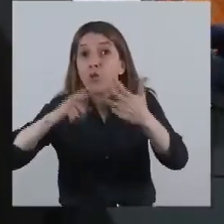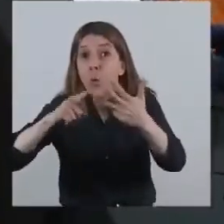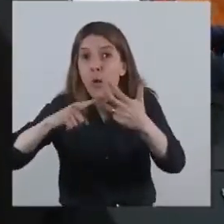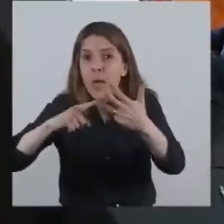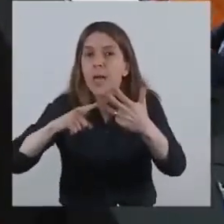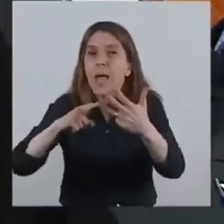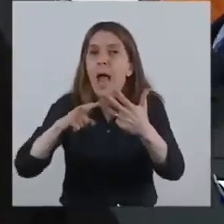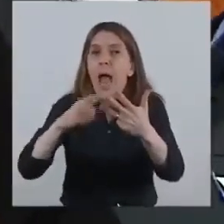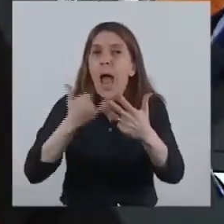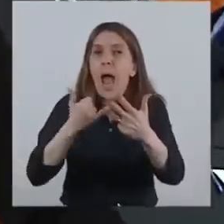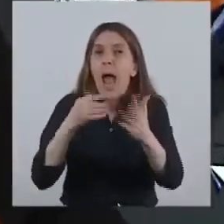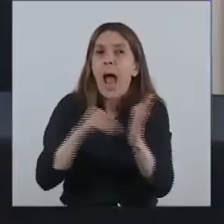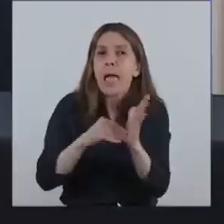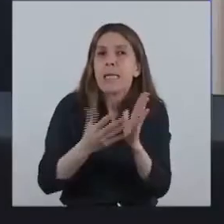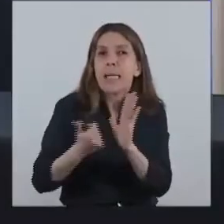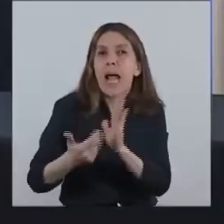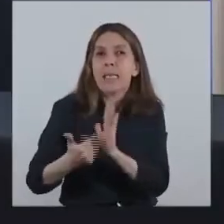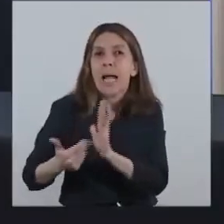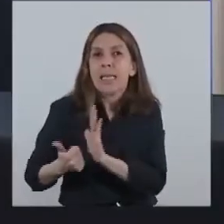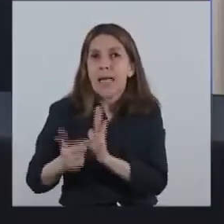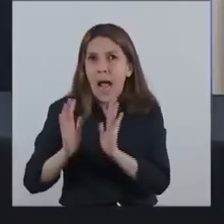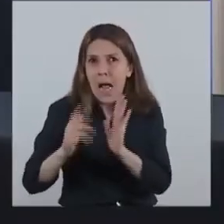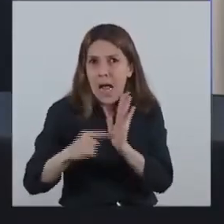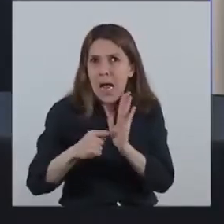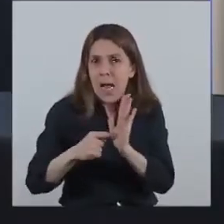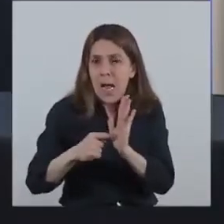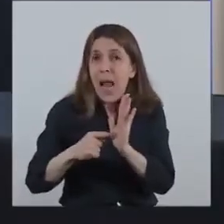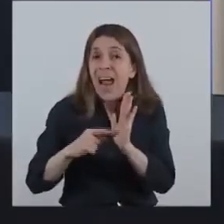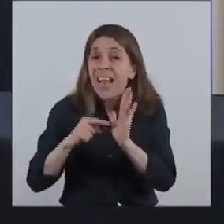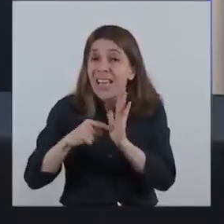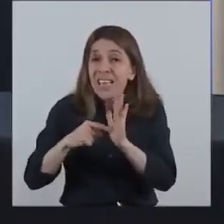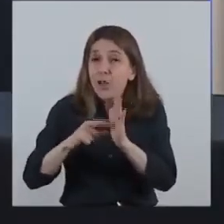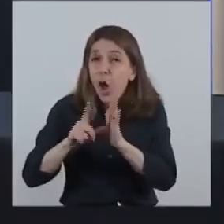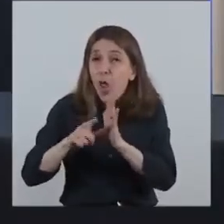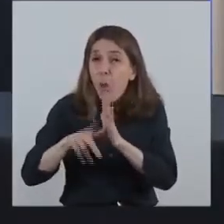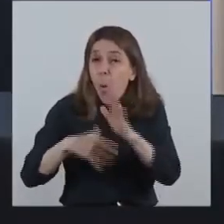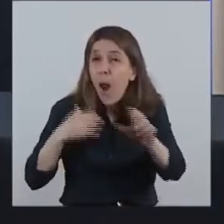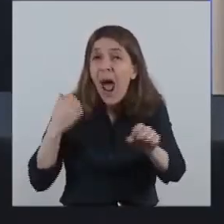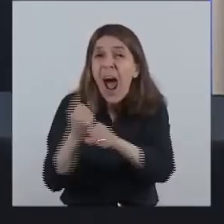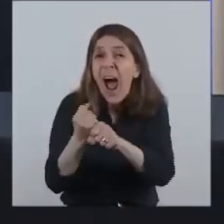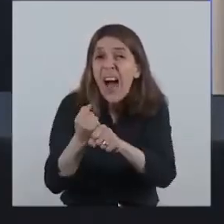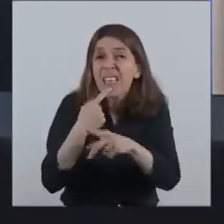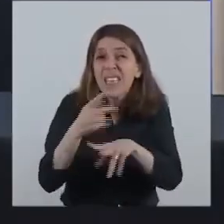diferimiento será hasta el momento en que se finalice o se cobre la obra.